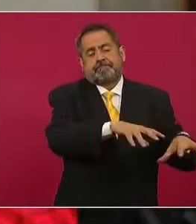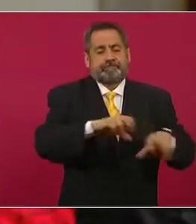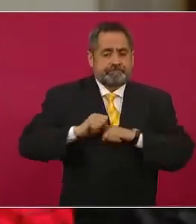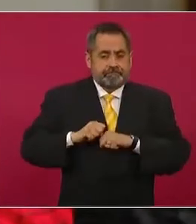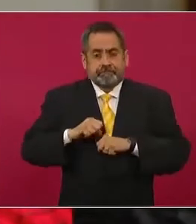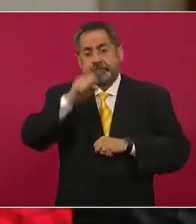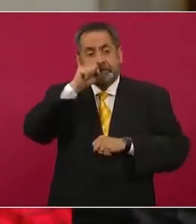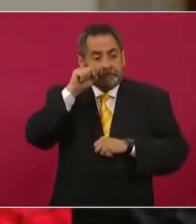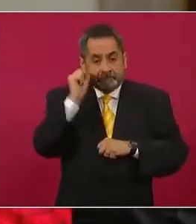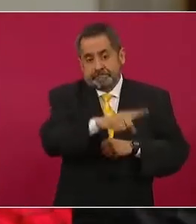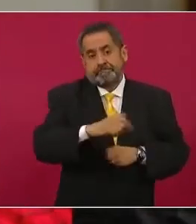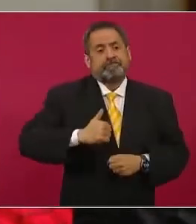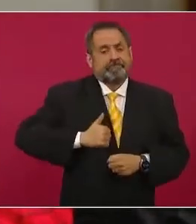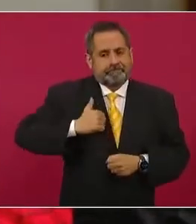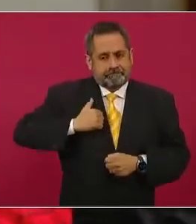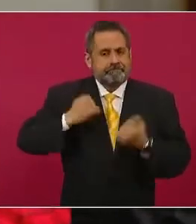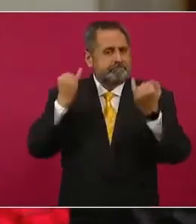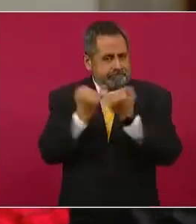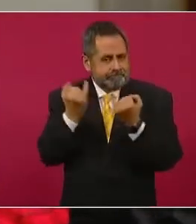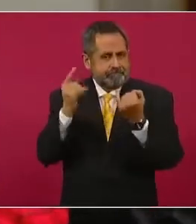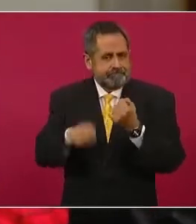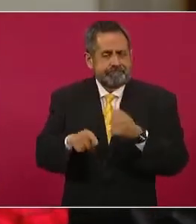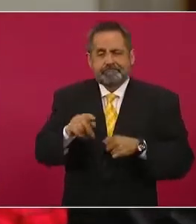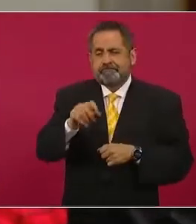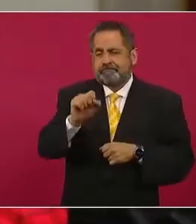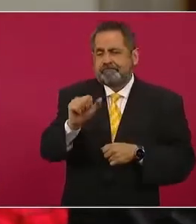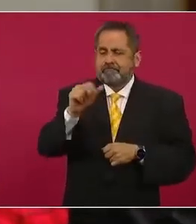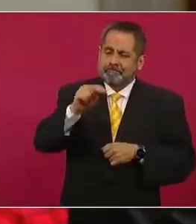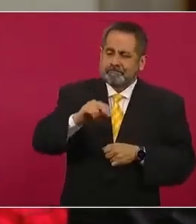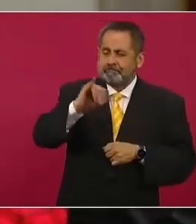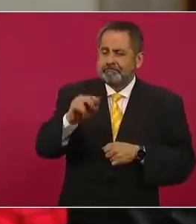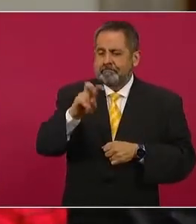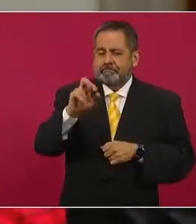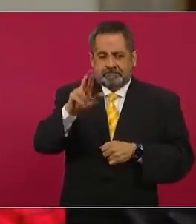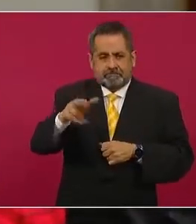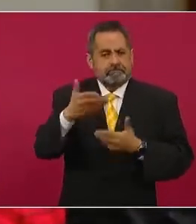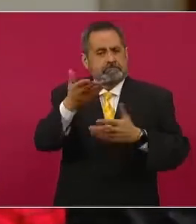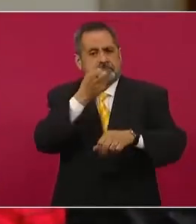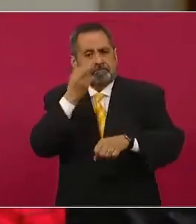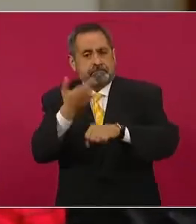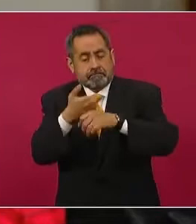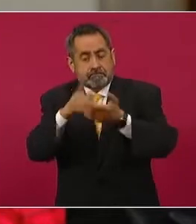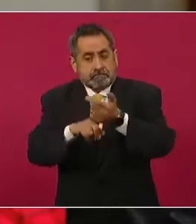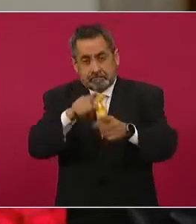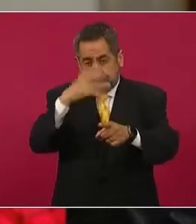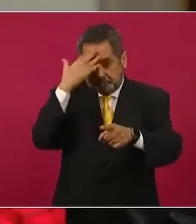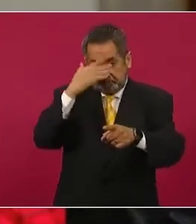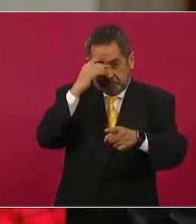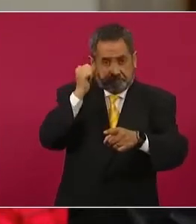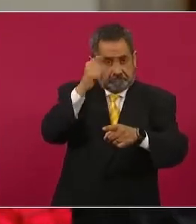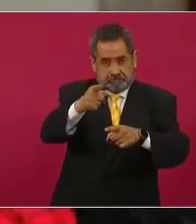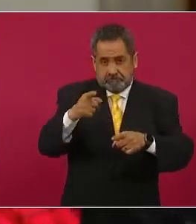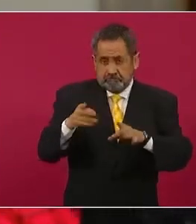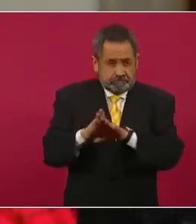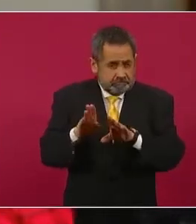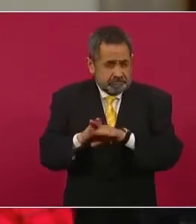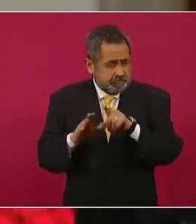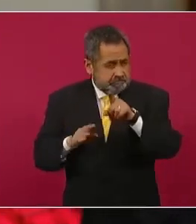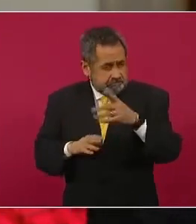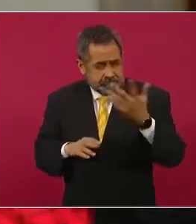también minera canadiense, igual que San Javier, secretario de Gobernación Adán Augusto. ¿Tienen en cuenta esta situación?